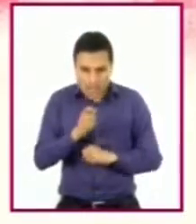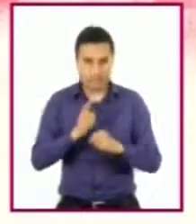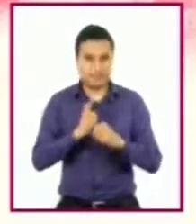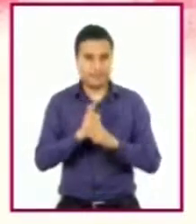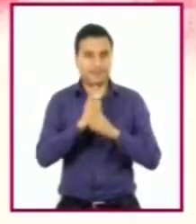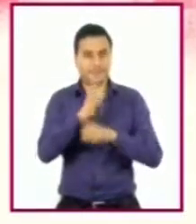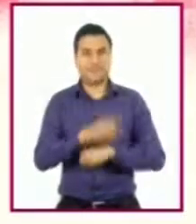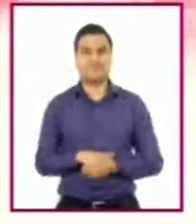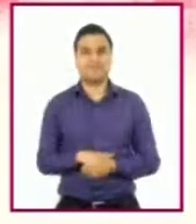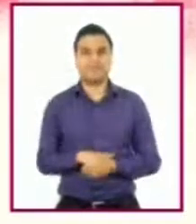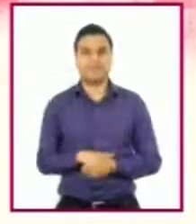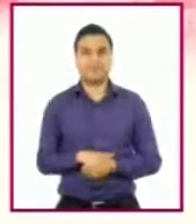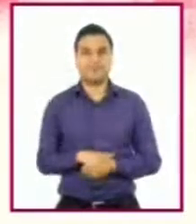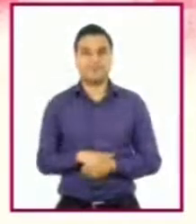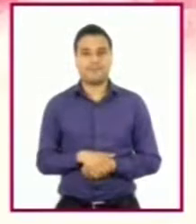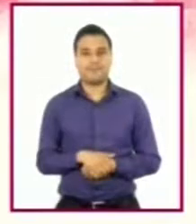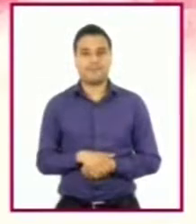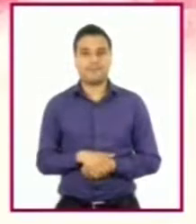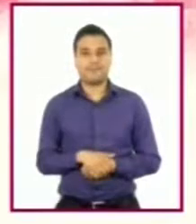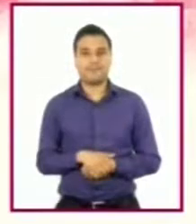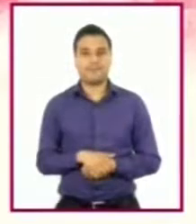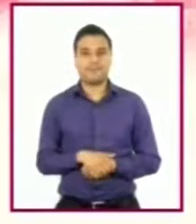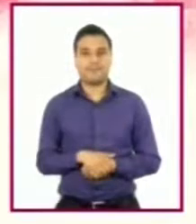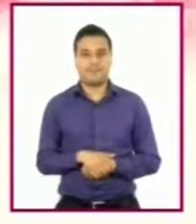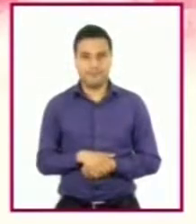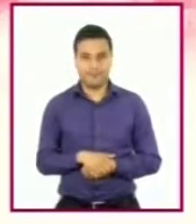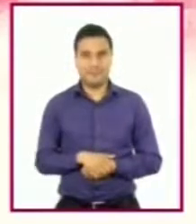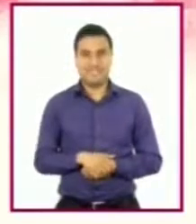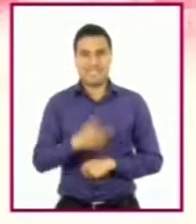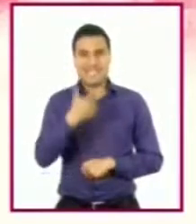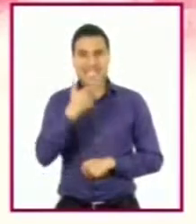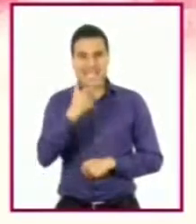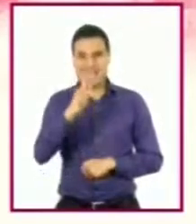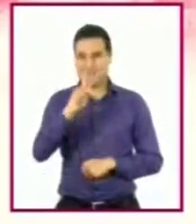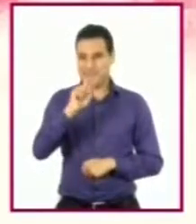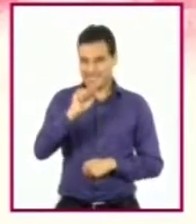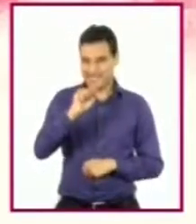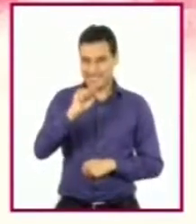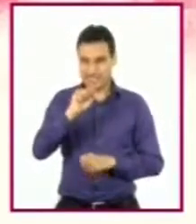Seguir las instrucciones de un sistema de posicionamiento global o GPS.